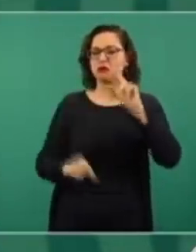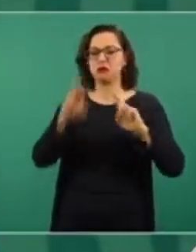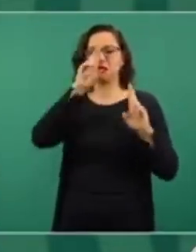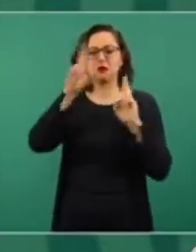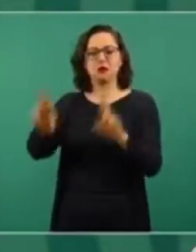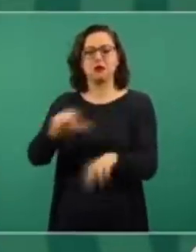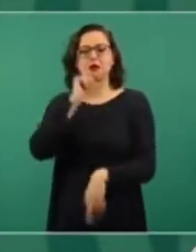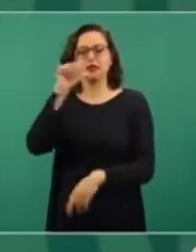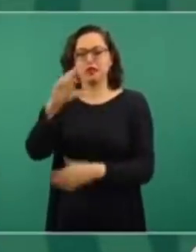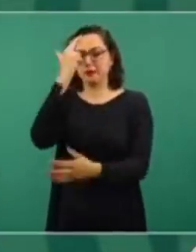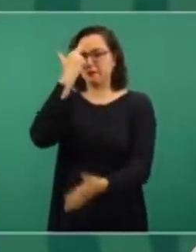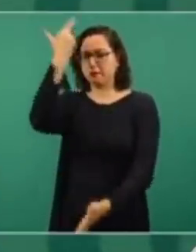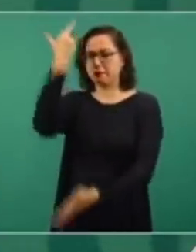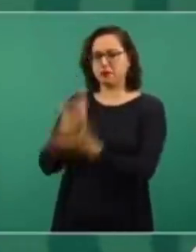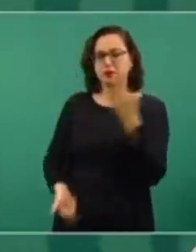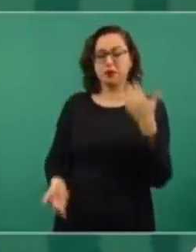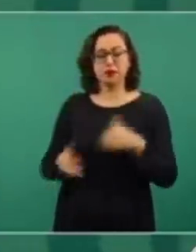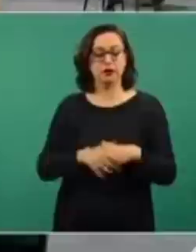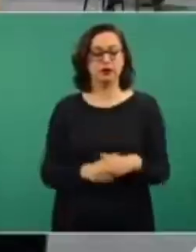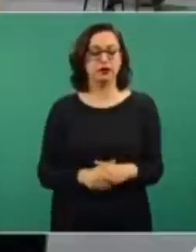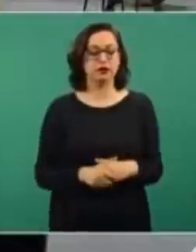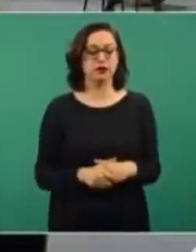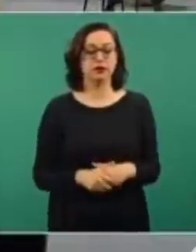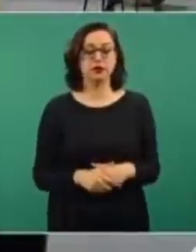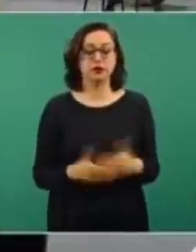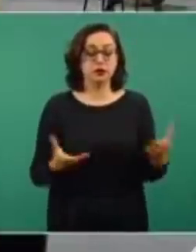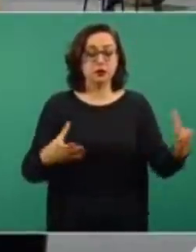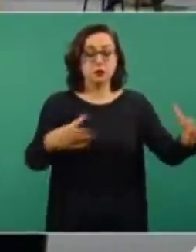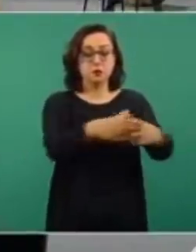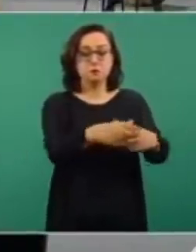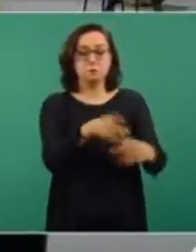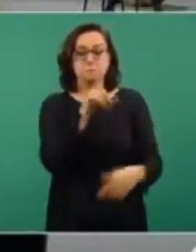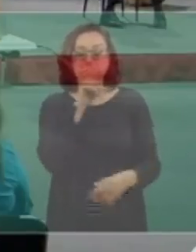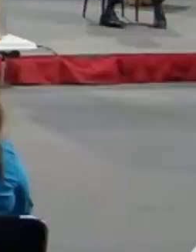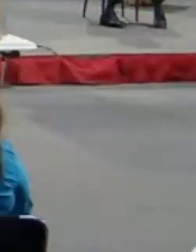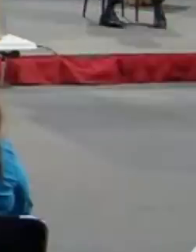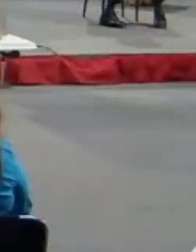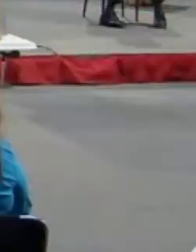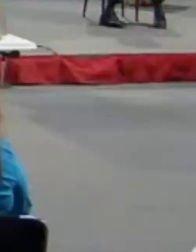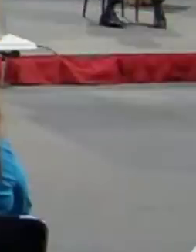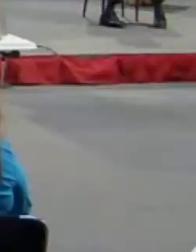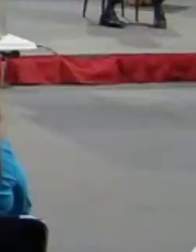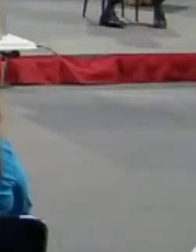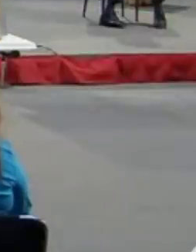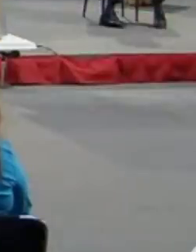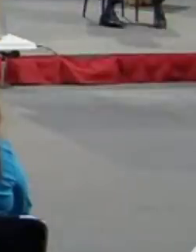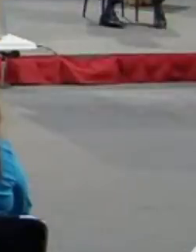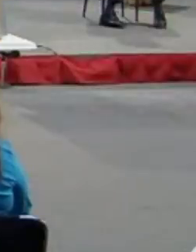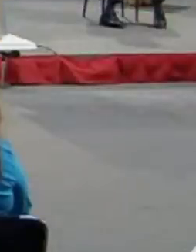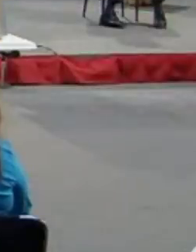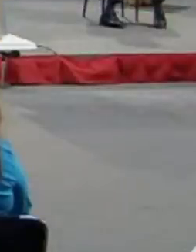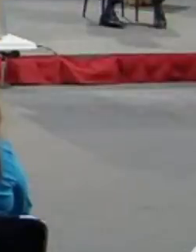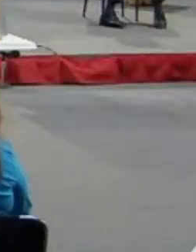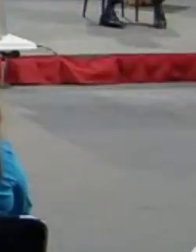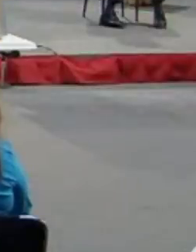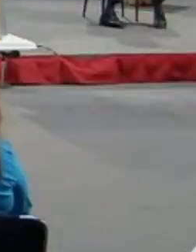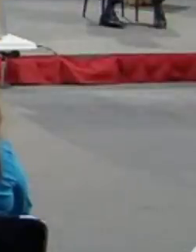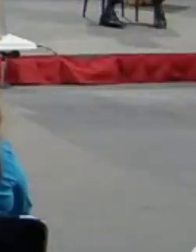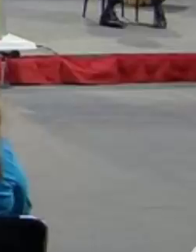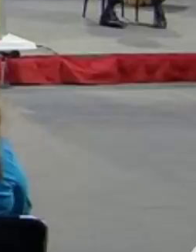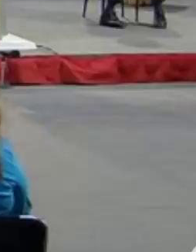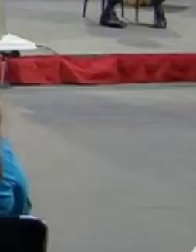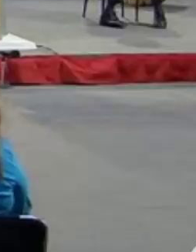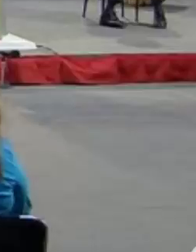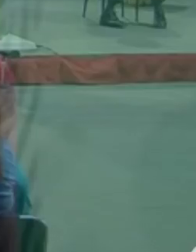y silencio cómplice o ustedes en ese